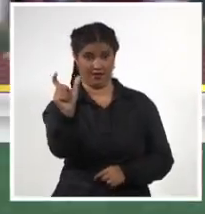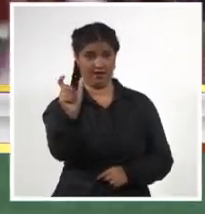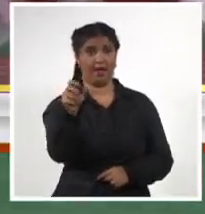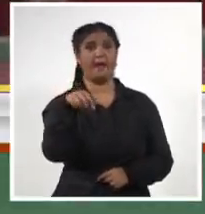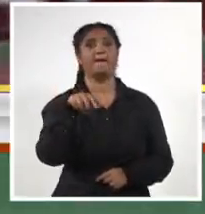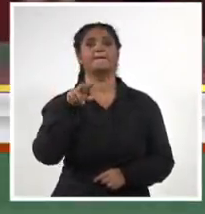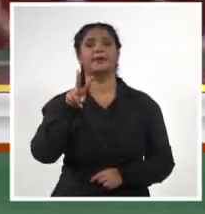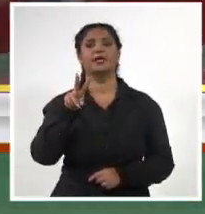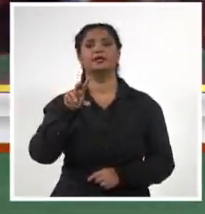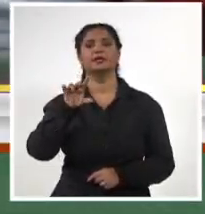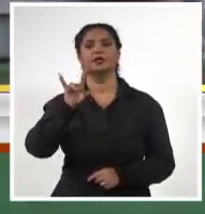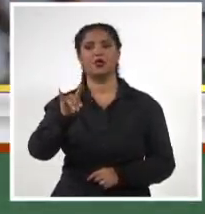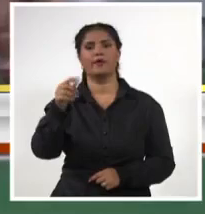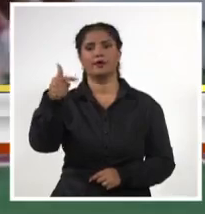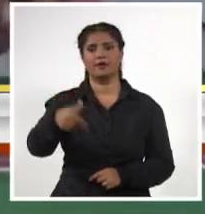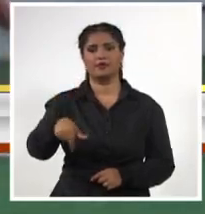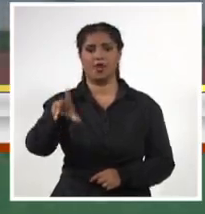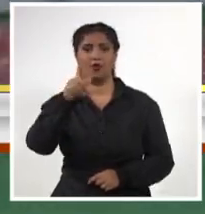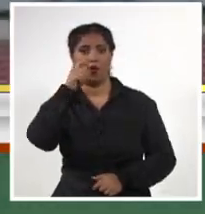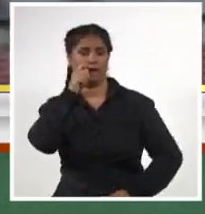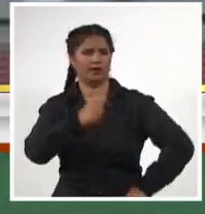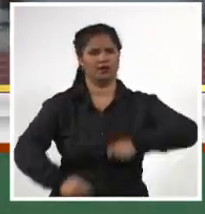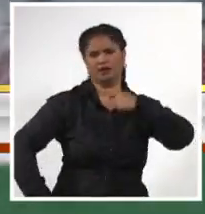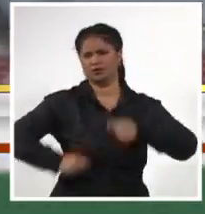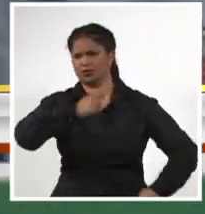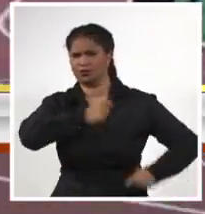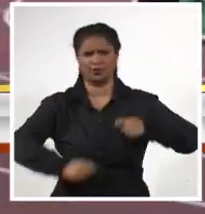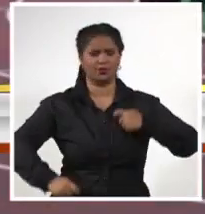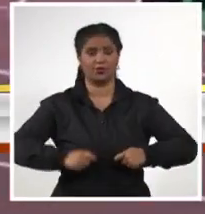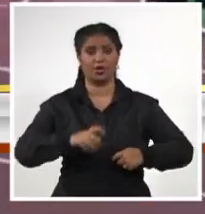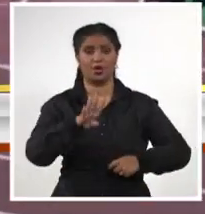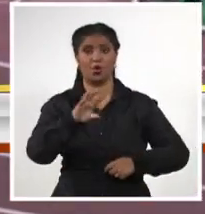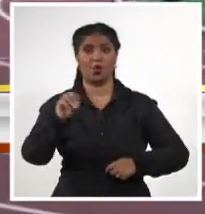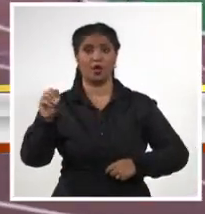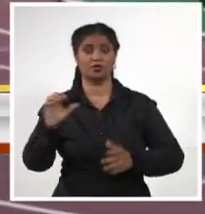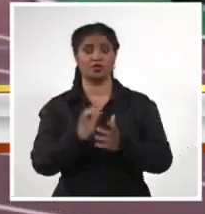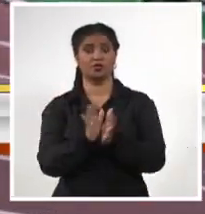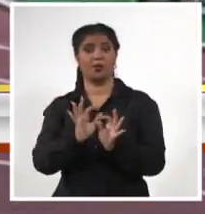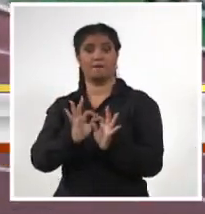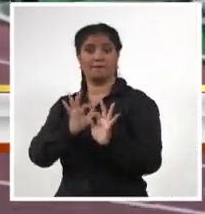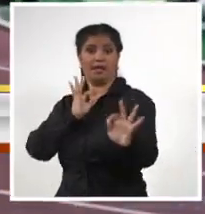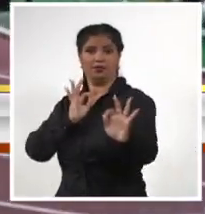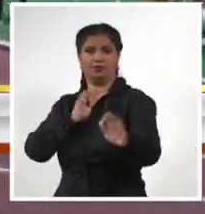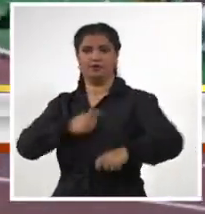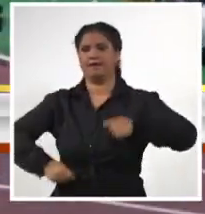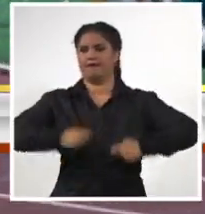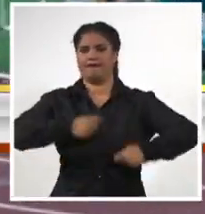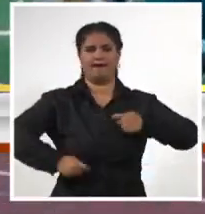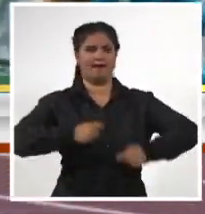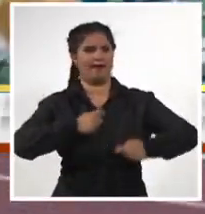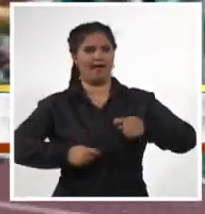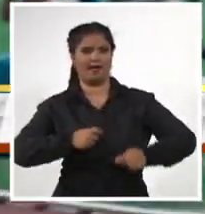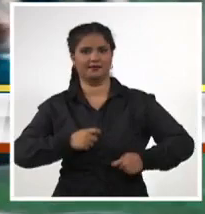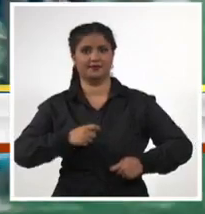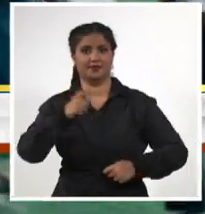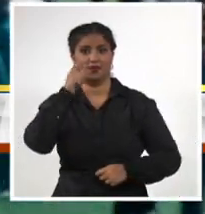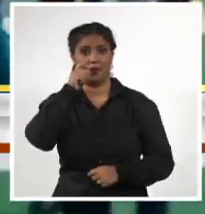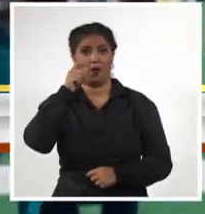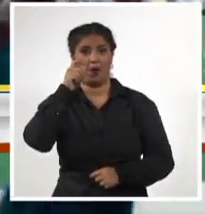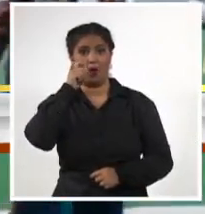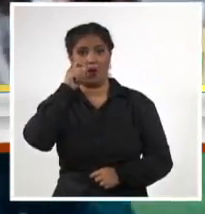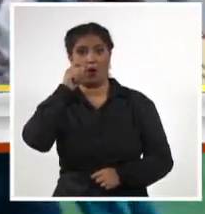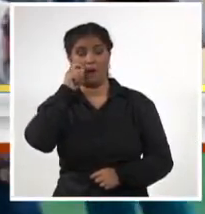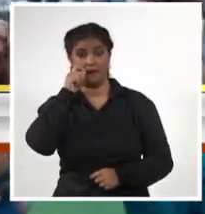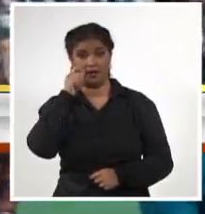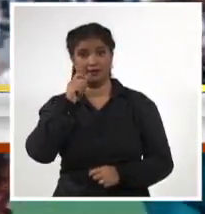pistas superaba a todos sus rivales en los 400 metros planos para alzarse con el título olímpico. Juan Torena había subido a lo más alto del podio